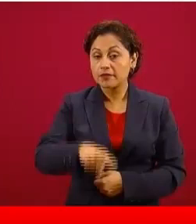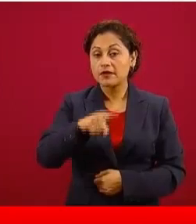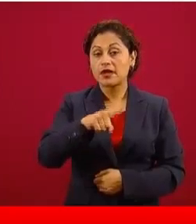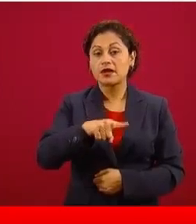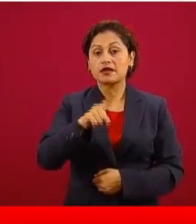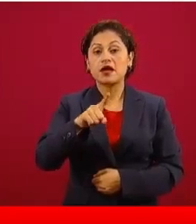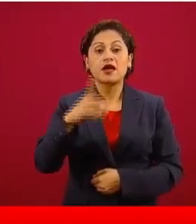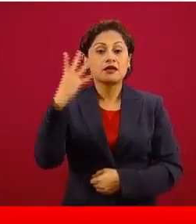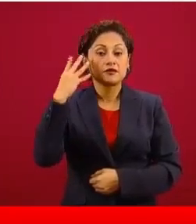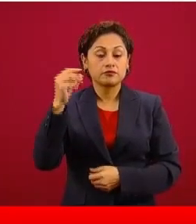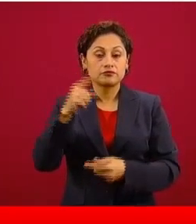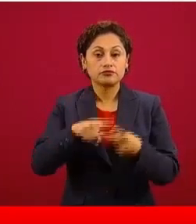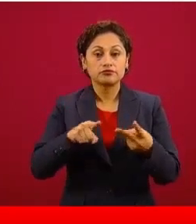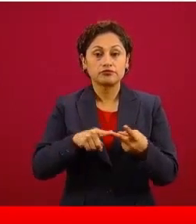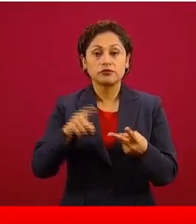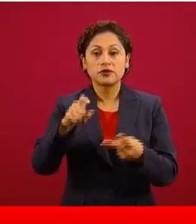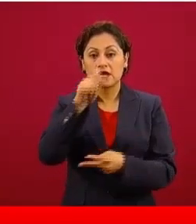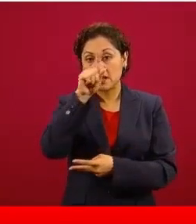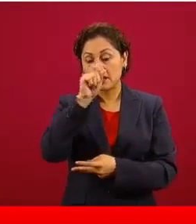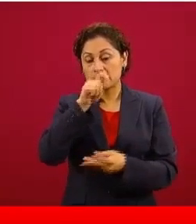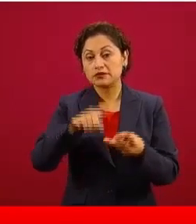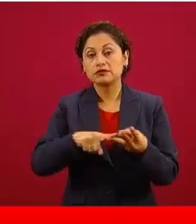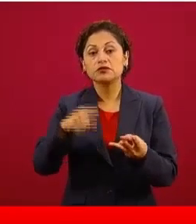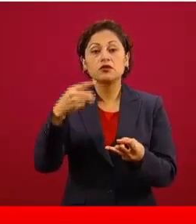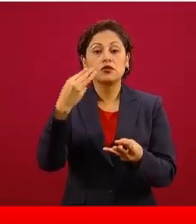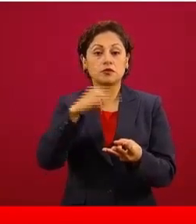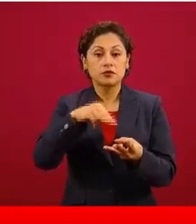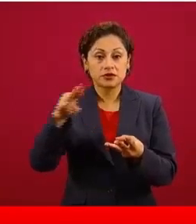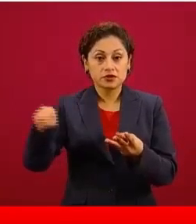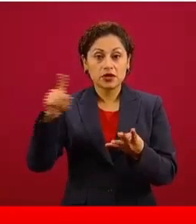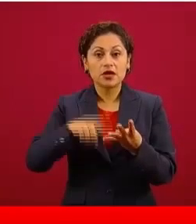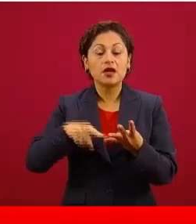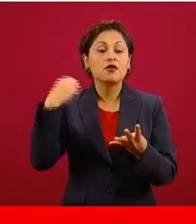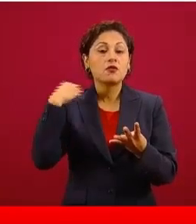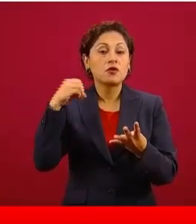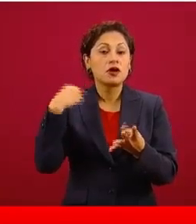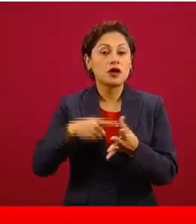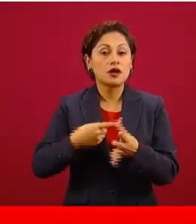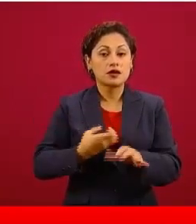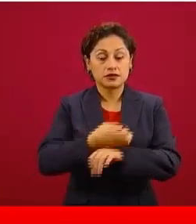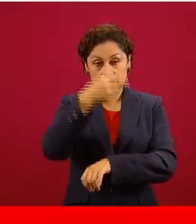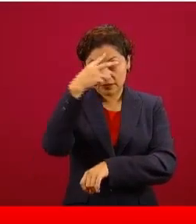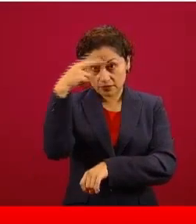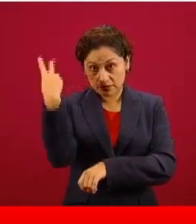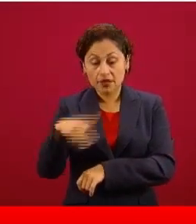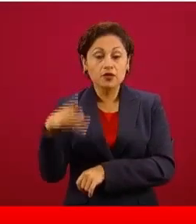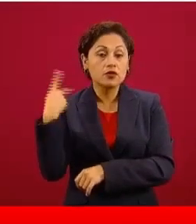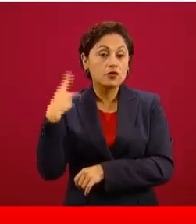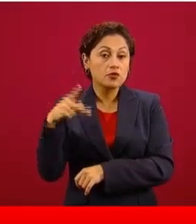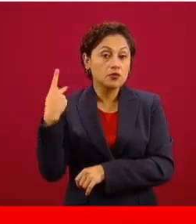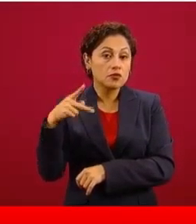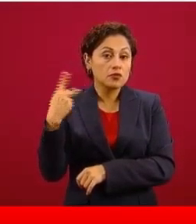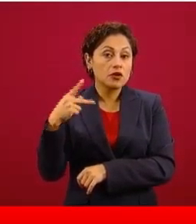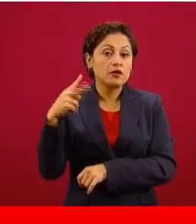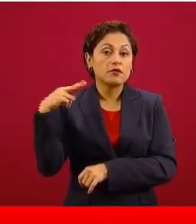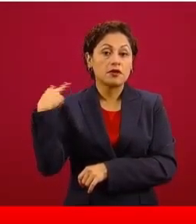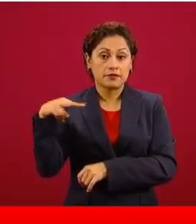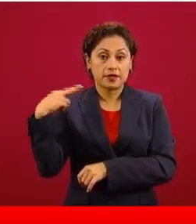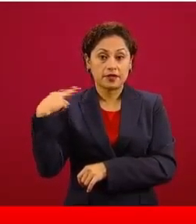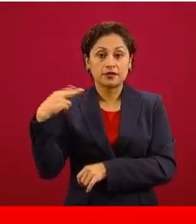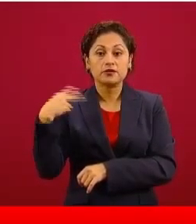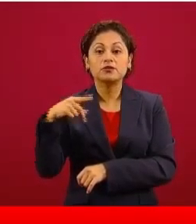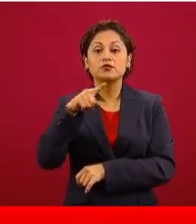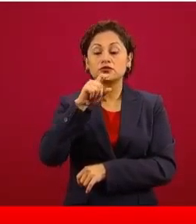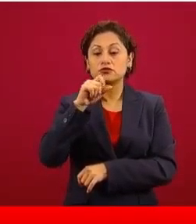Potosí, Jalisco, Michoacán, Oaxaca, el Estado de México, Puebla, Veracruz y Yucatán, con Guardia